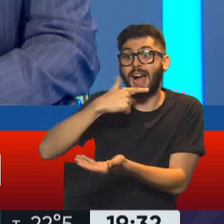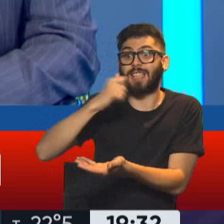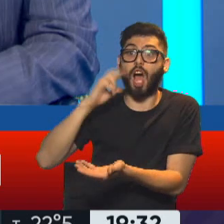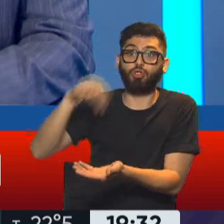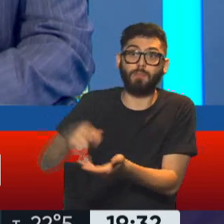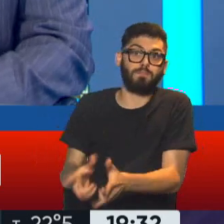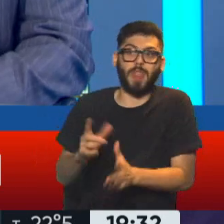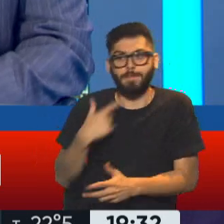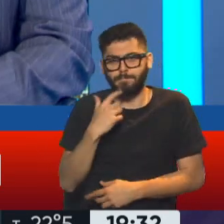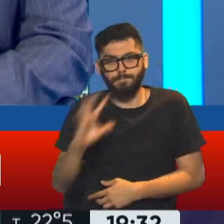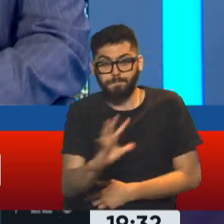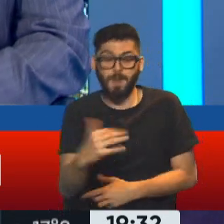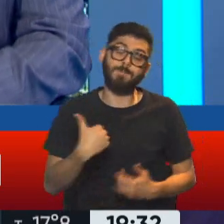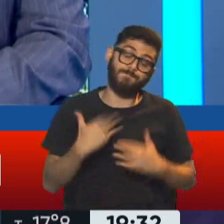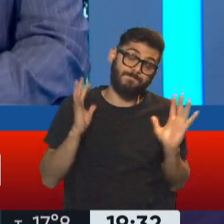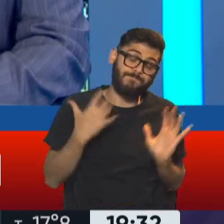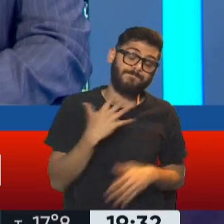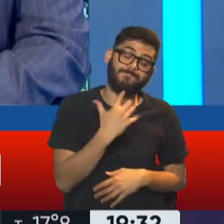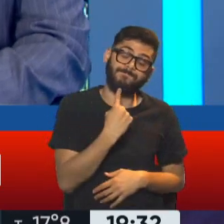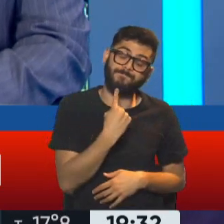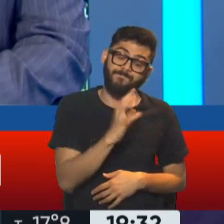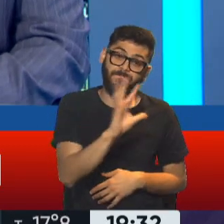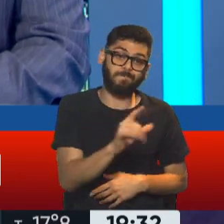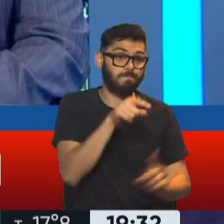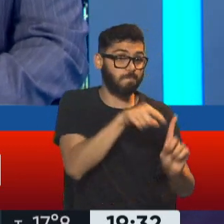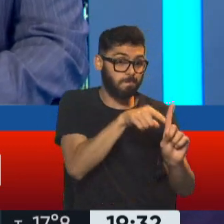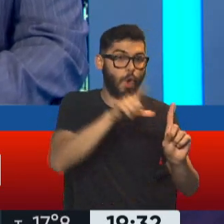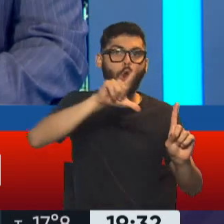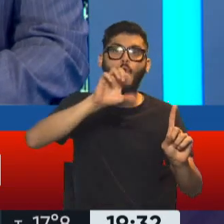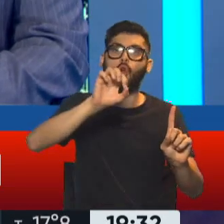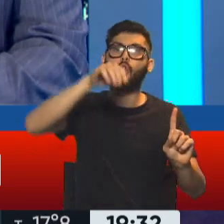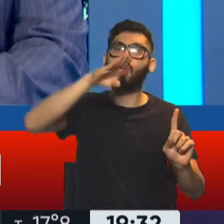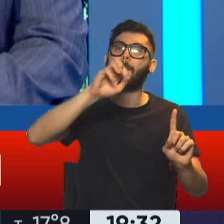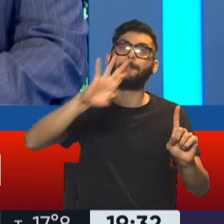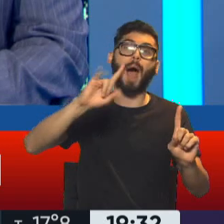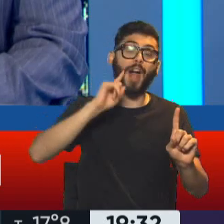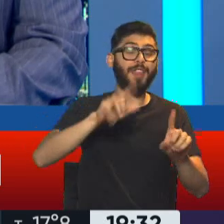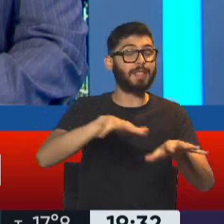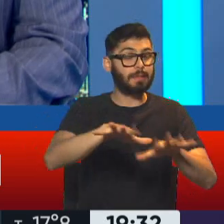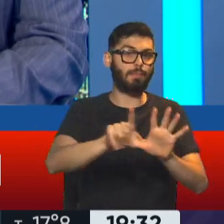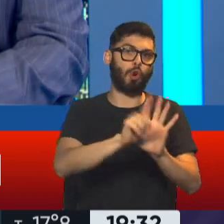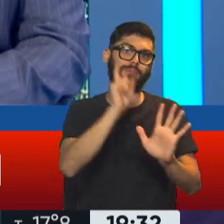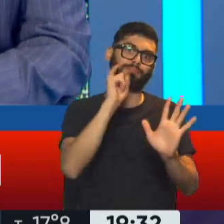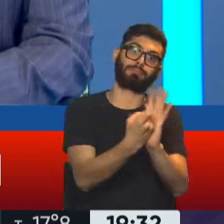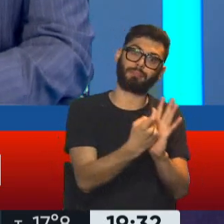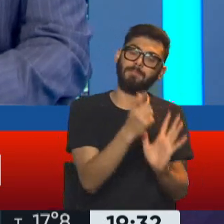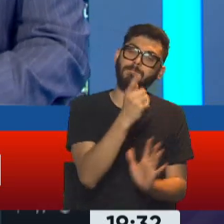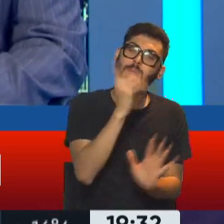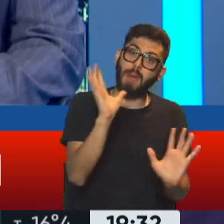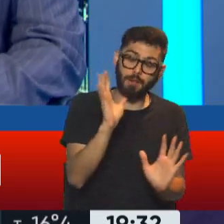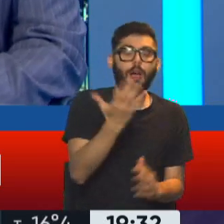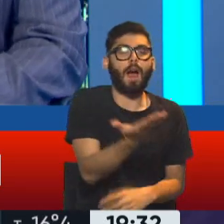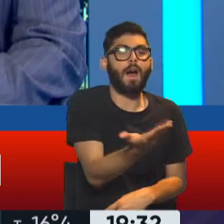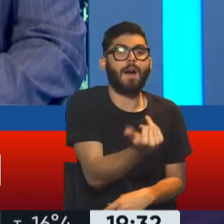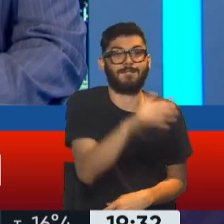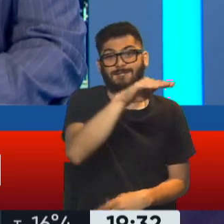yo tengo la sospecha de que Hernán Lombardi intervino en un acto ilícito. En consecuencia, lo llama a dar